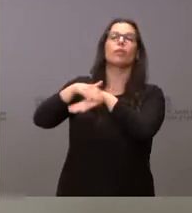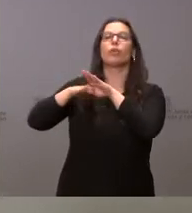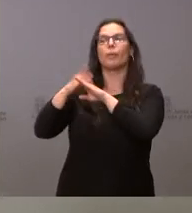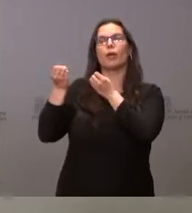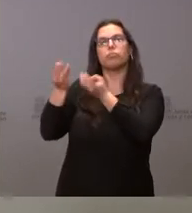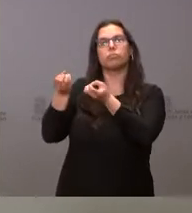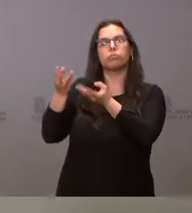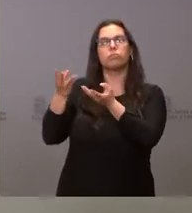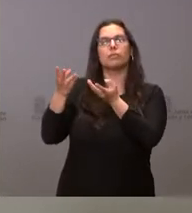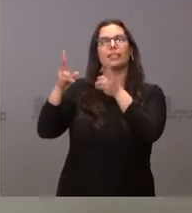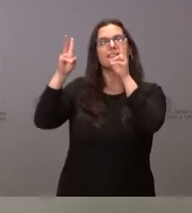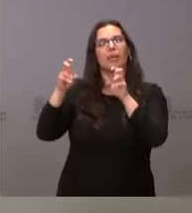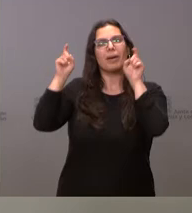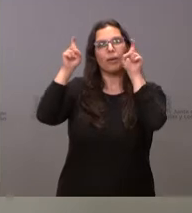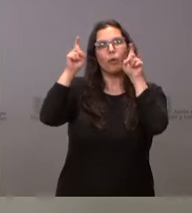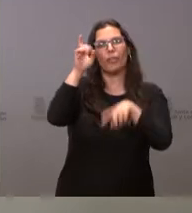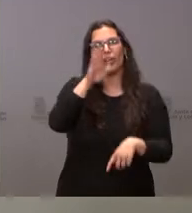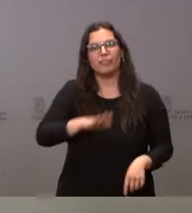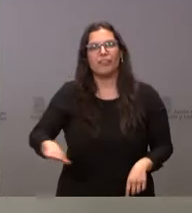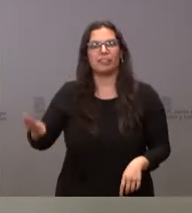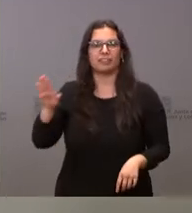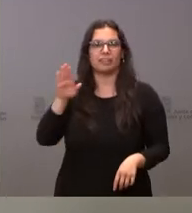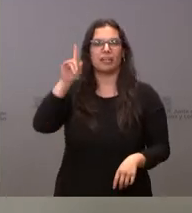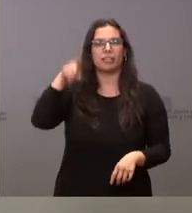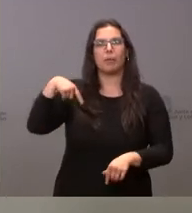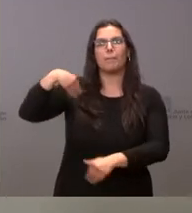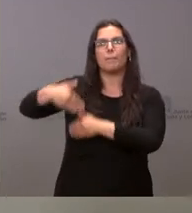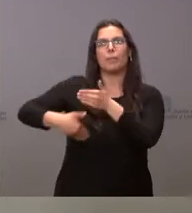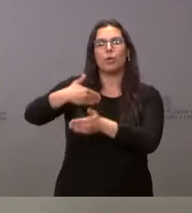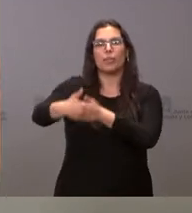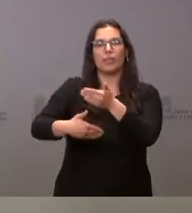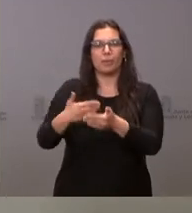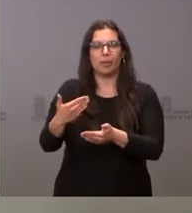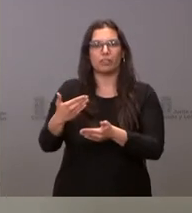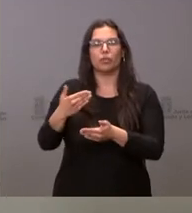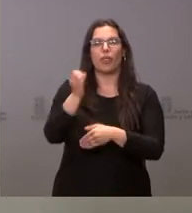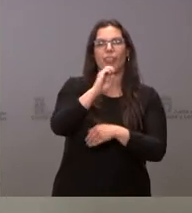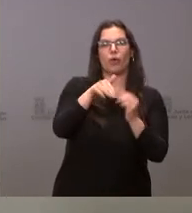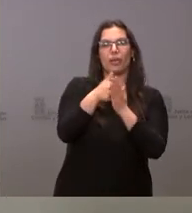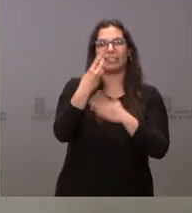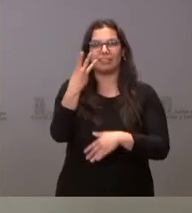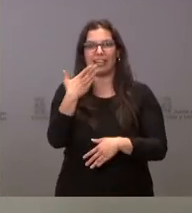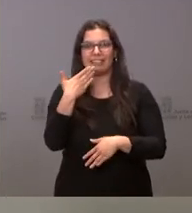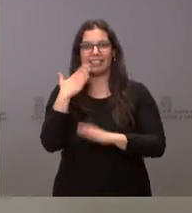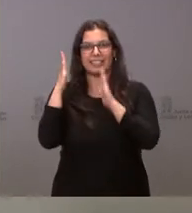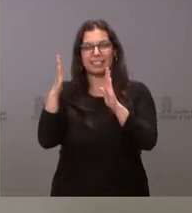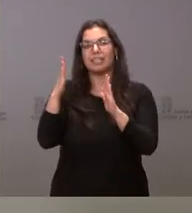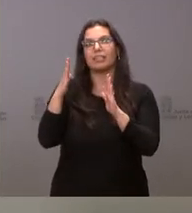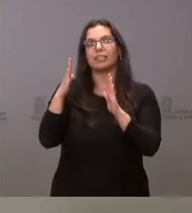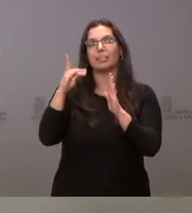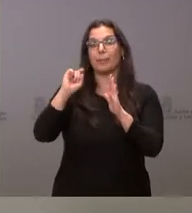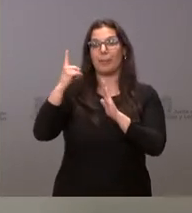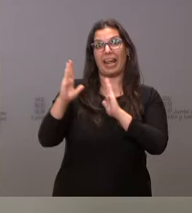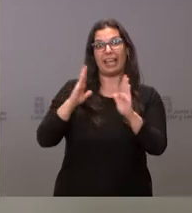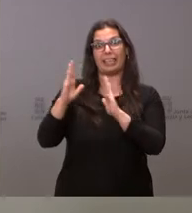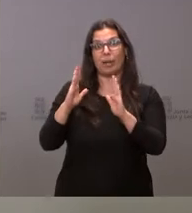con la educación infantil y el procedimiento de 0 a 3 años y, en este caso, su extensión en esta primera etapa y